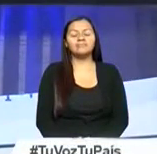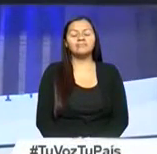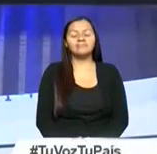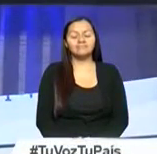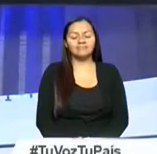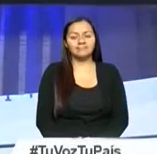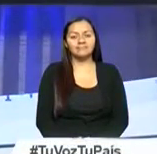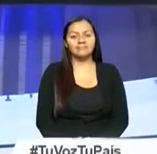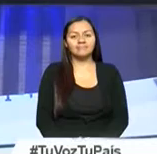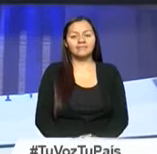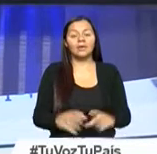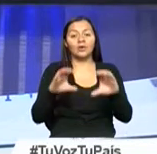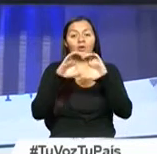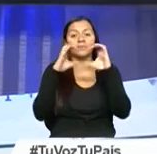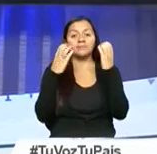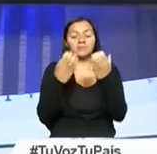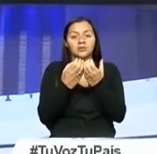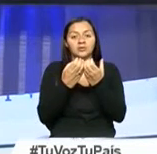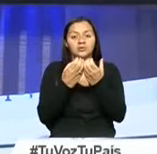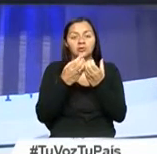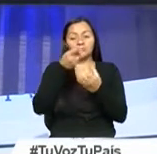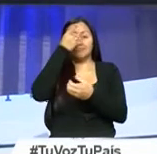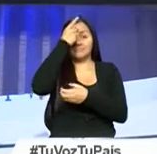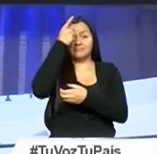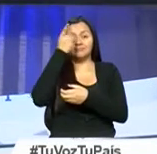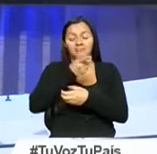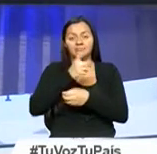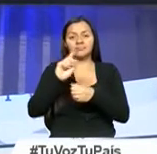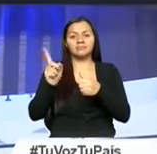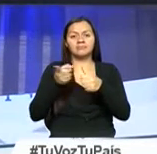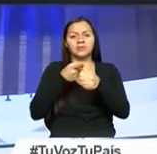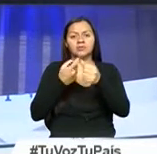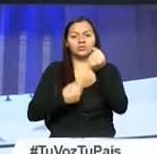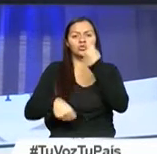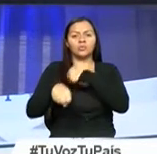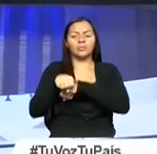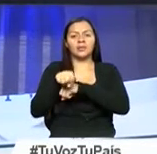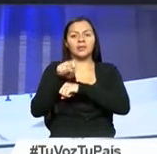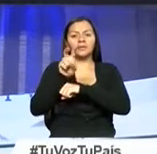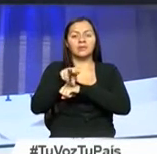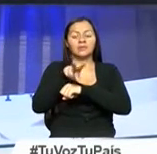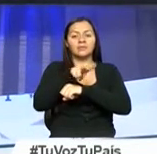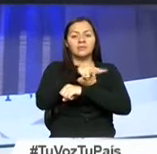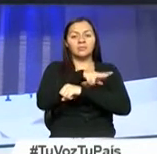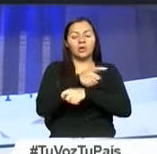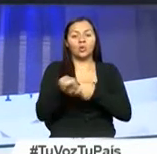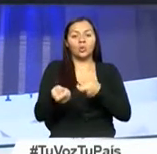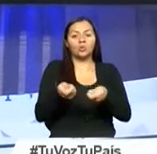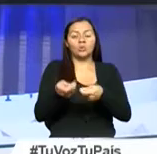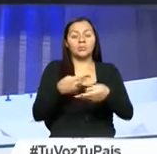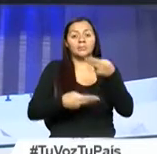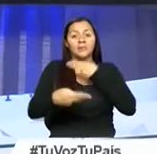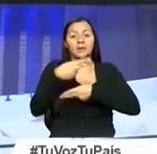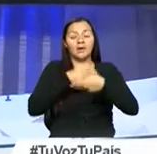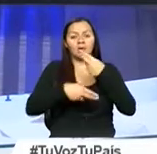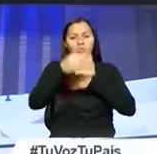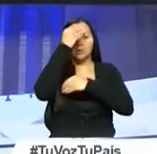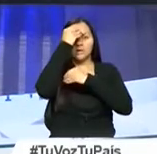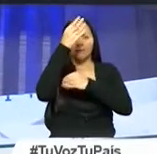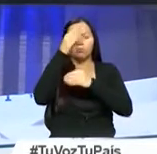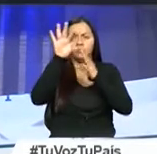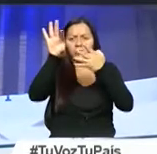La Comisión de Resolución de Primera Instancia de la Superintendencia de Control del Poder del Mercado informó sobre las medidas